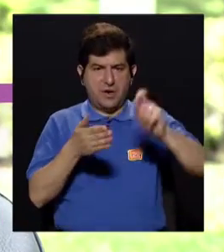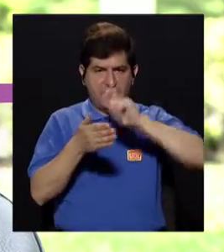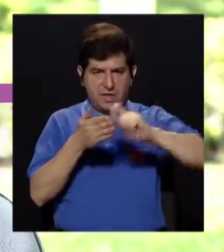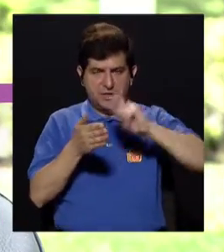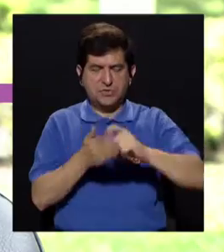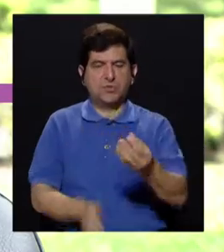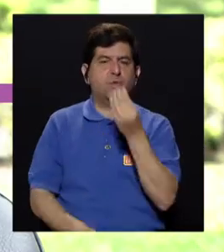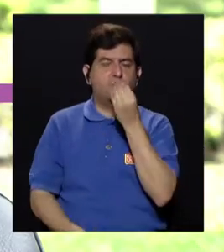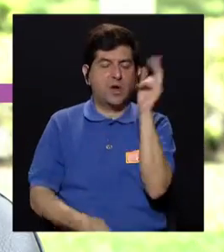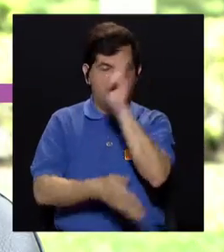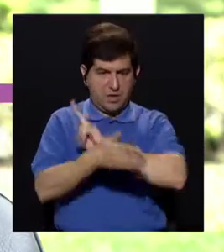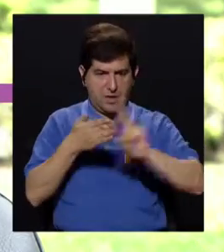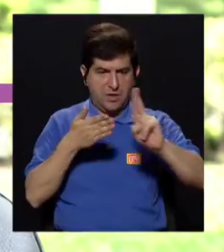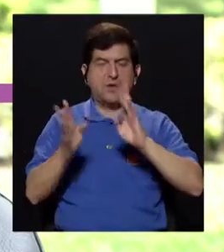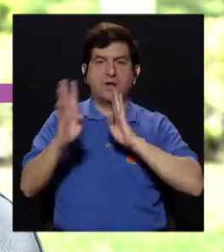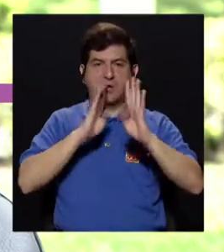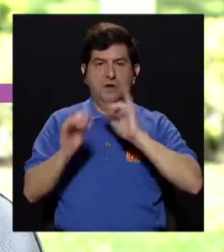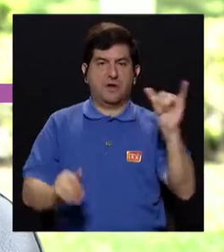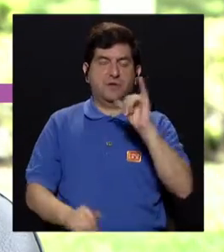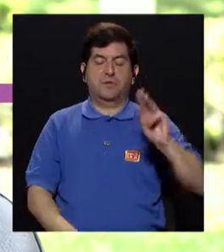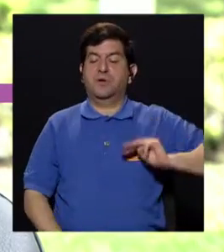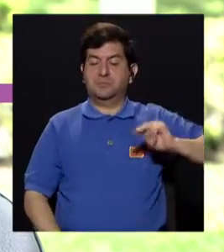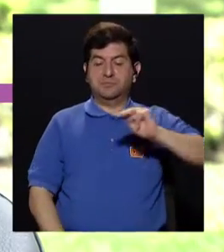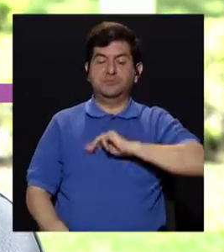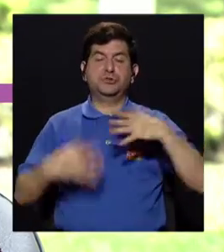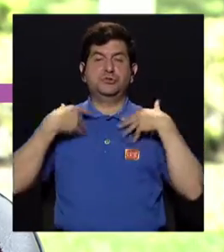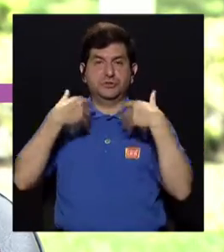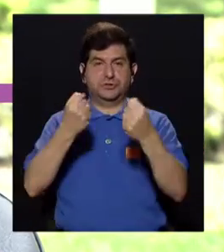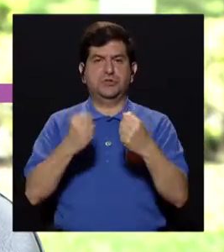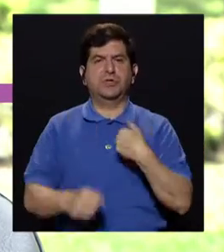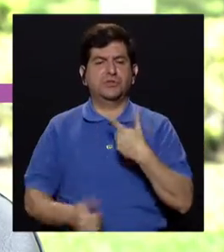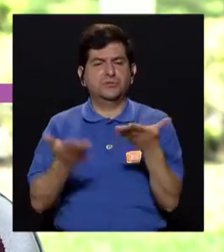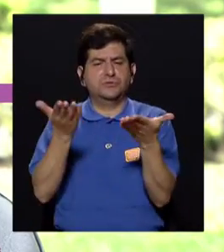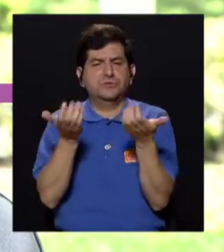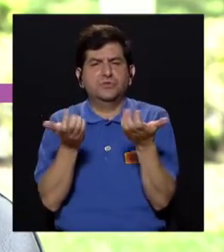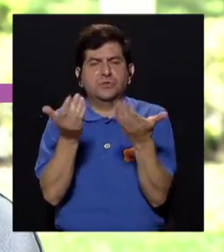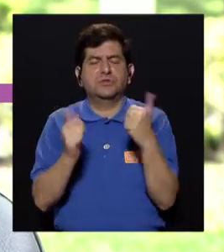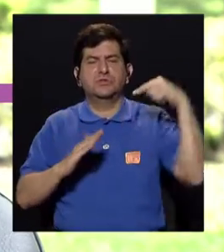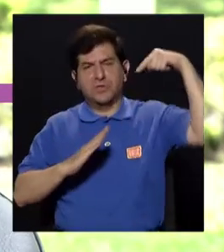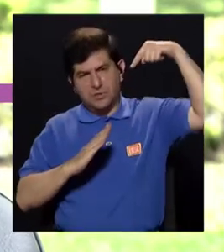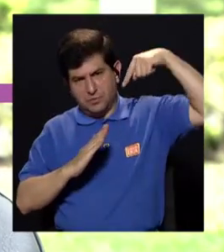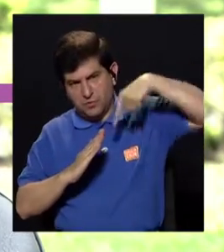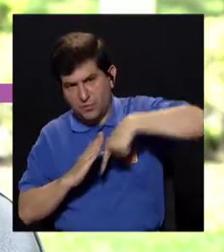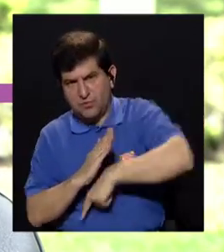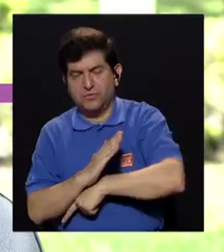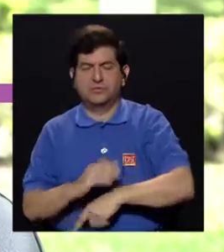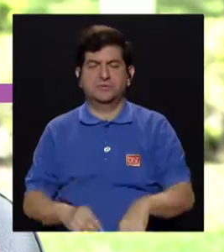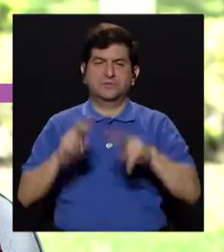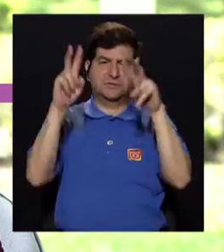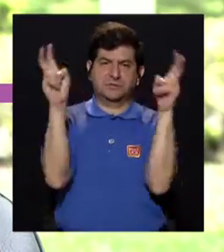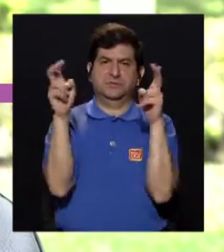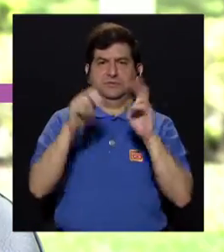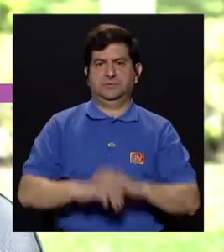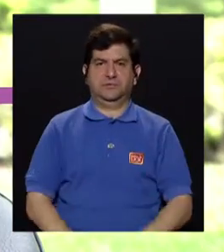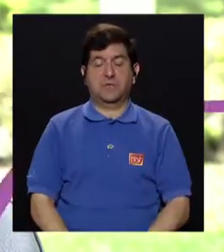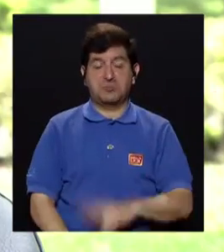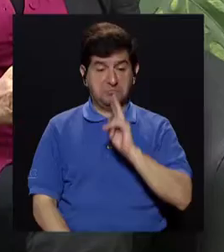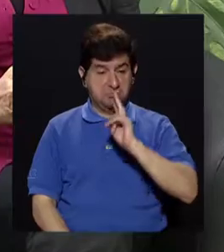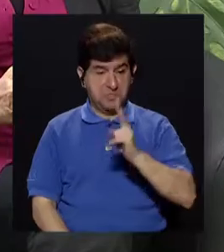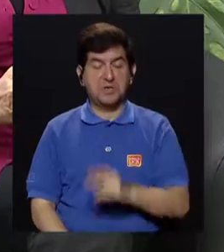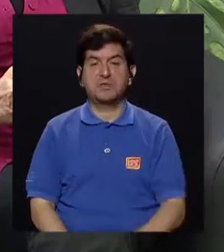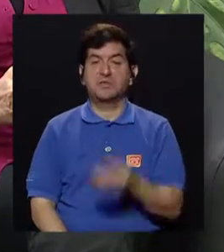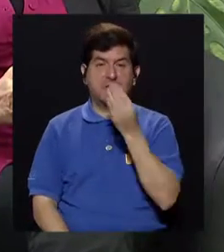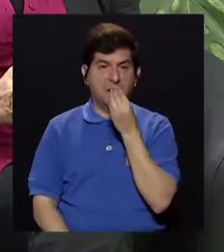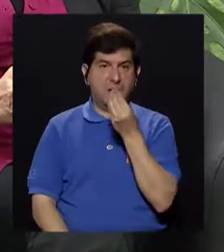La Escuela de Nutrición de nuestra universidad se ha pronunciado, así como también el Ministerio de Salud. Y me gustaría tal vez como profundizar un poquitito al respecto, porque